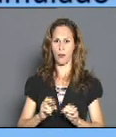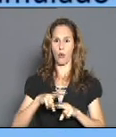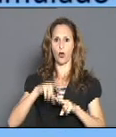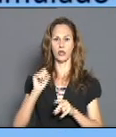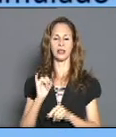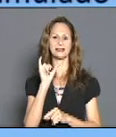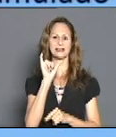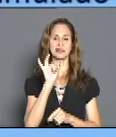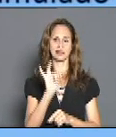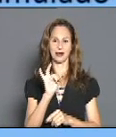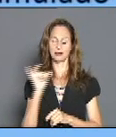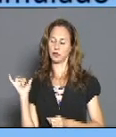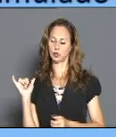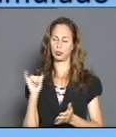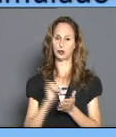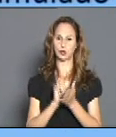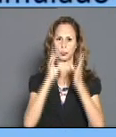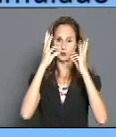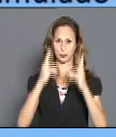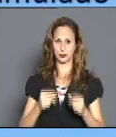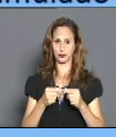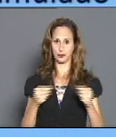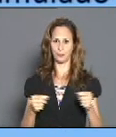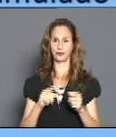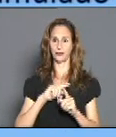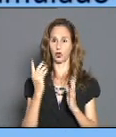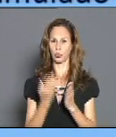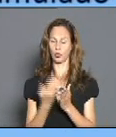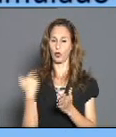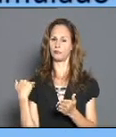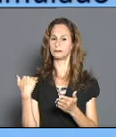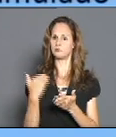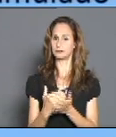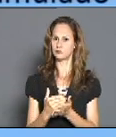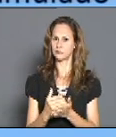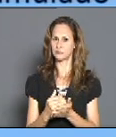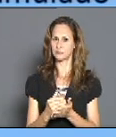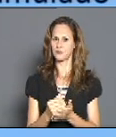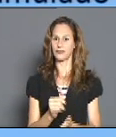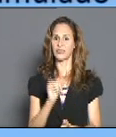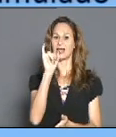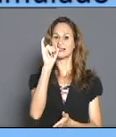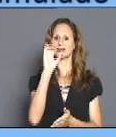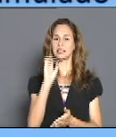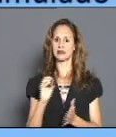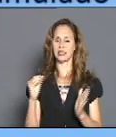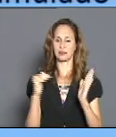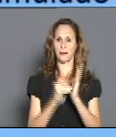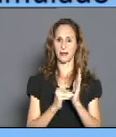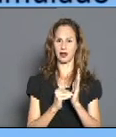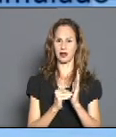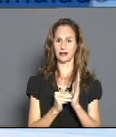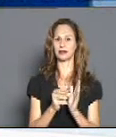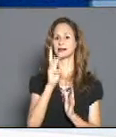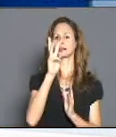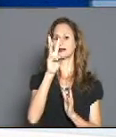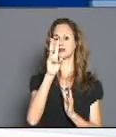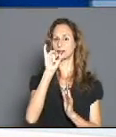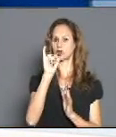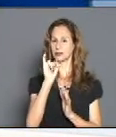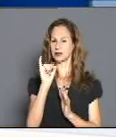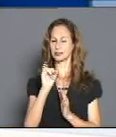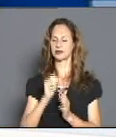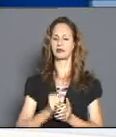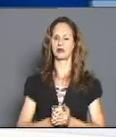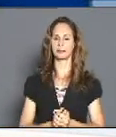importados. El acumulado general de orguineros contagiados desde el inicio de la enfermedad ya suman 60,366. Vamos a